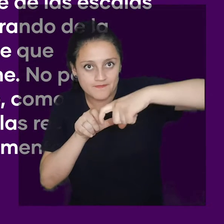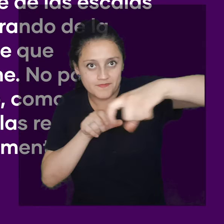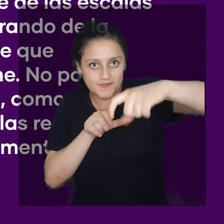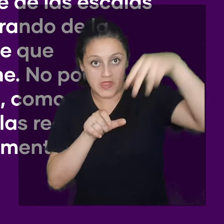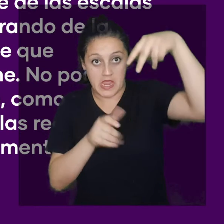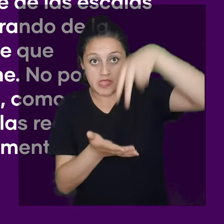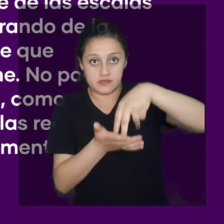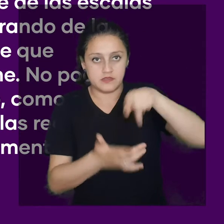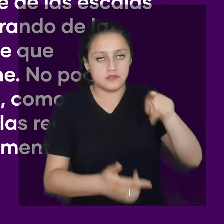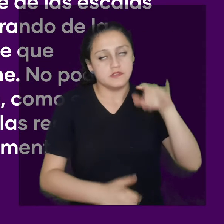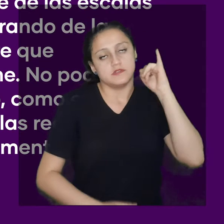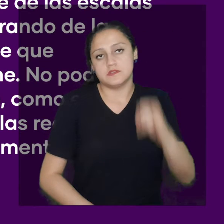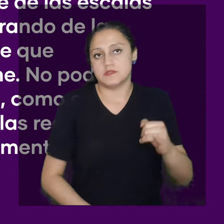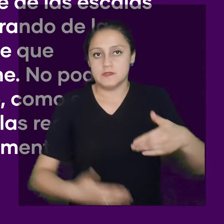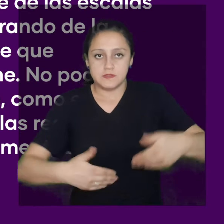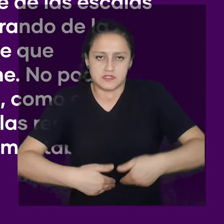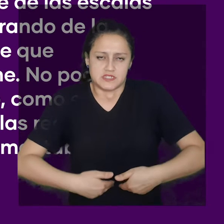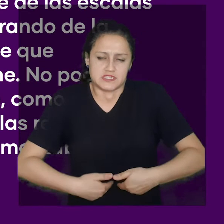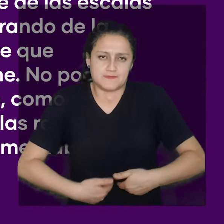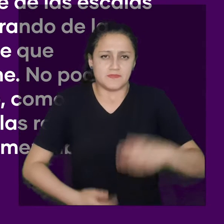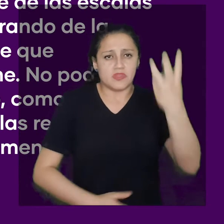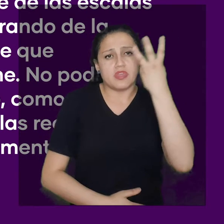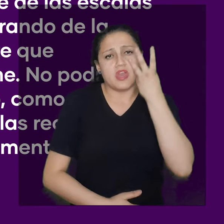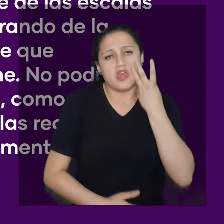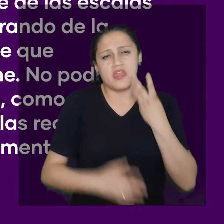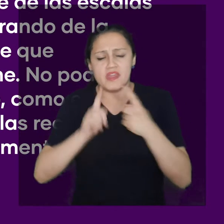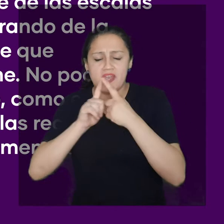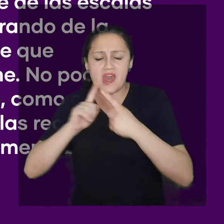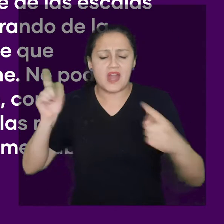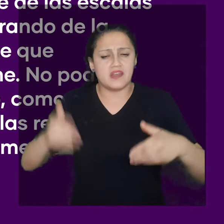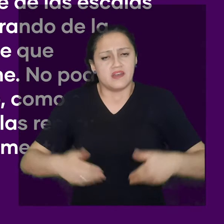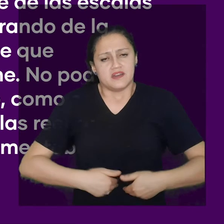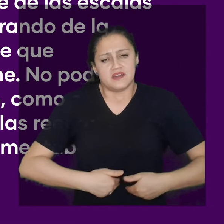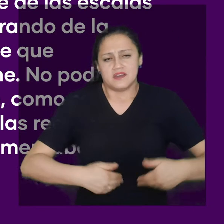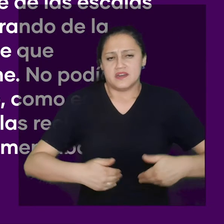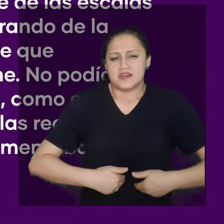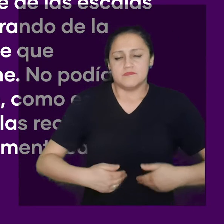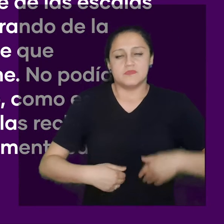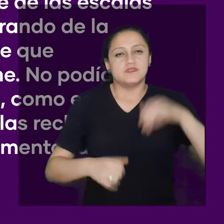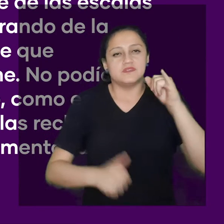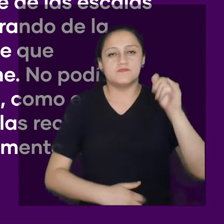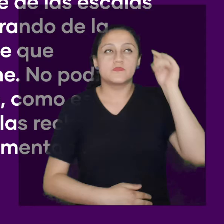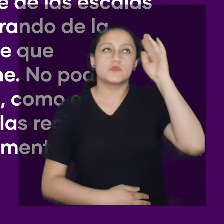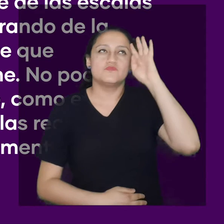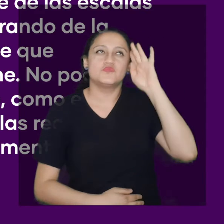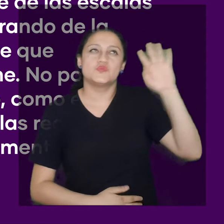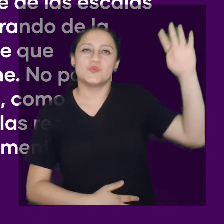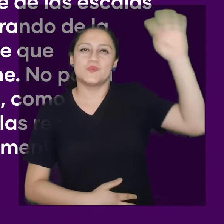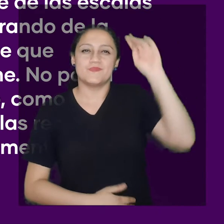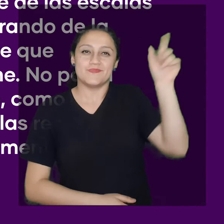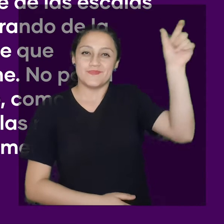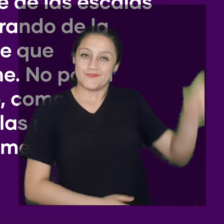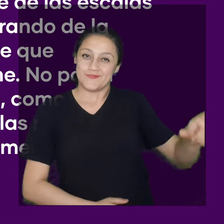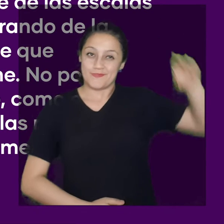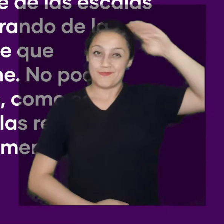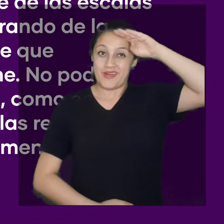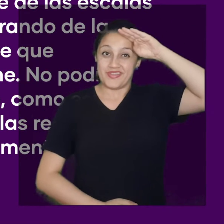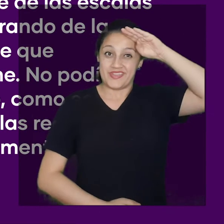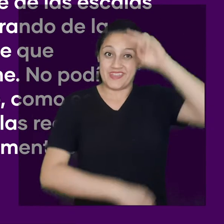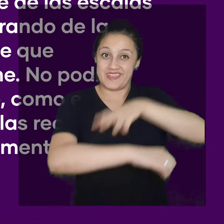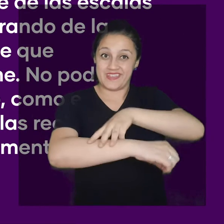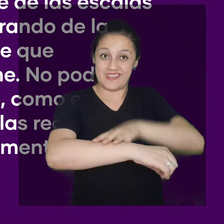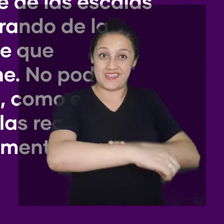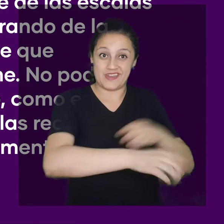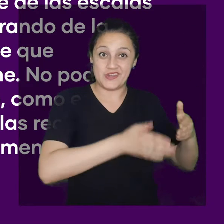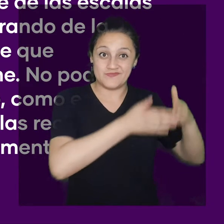Tres largos días. Y más por timidez y vergüenza que por orgullo. Se resistía a pararse delante de las escalas de los